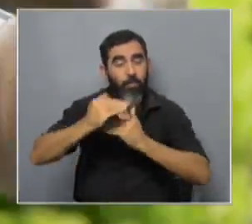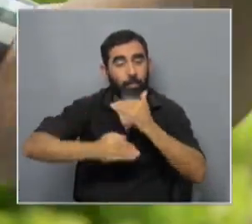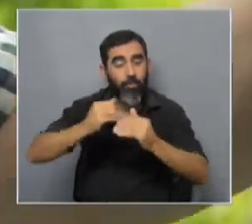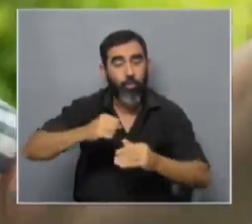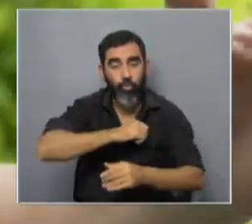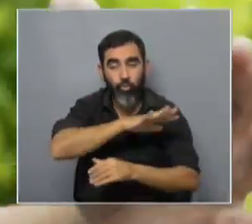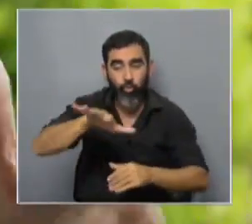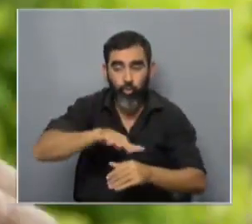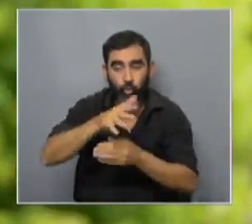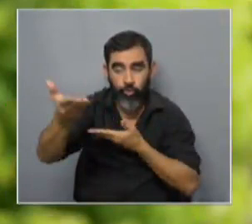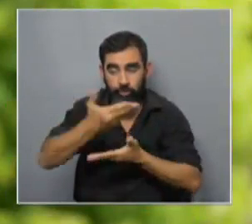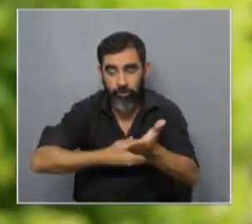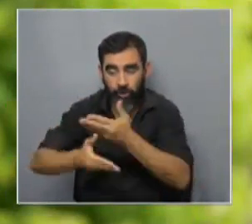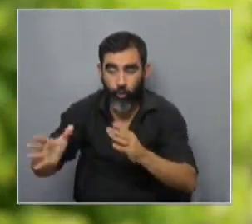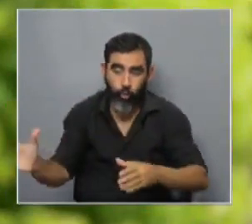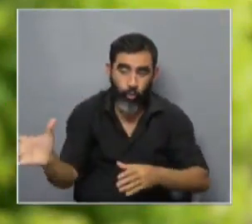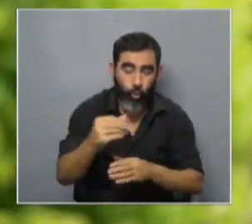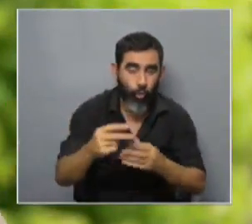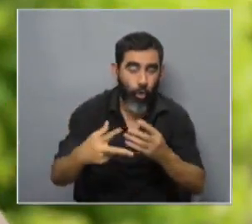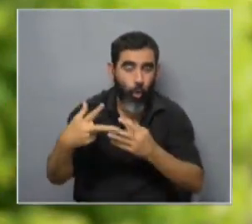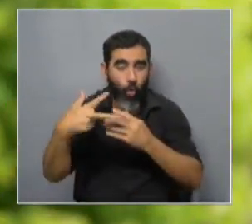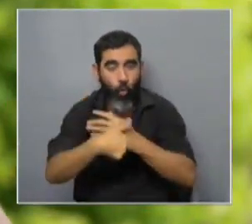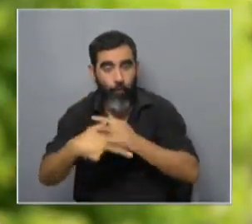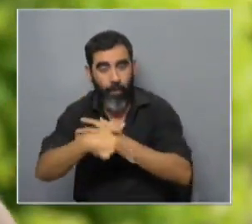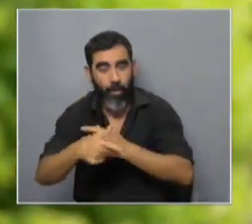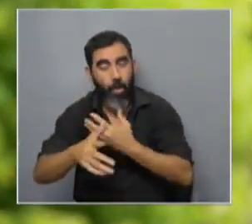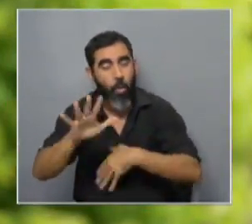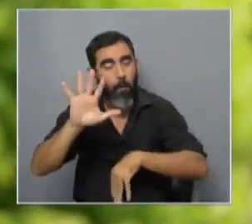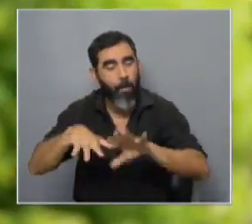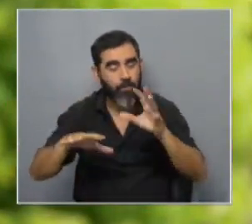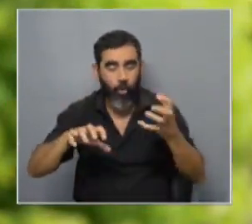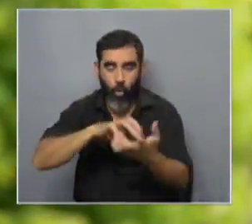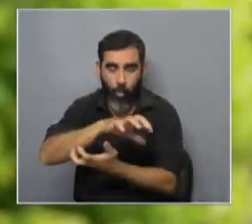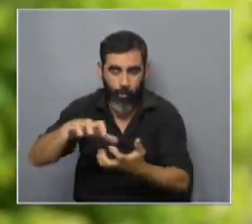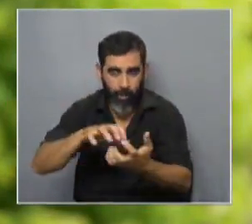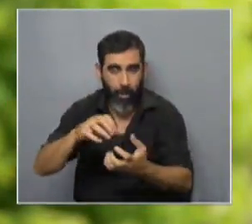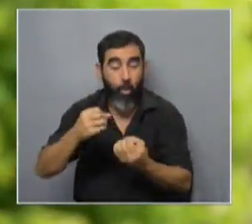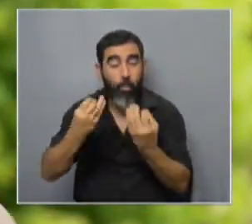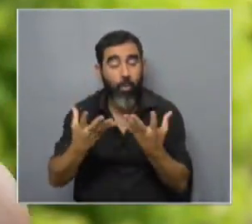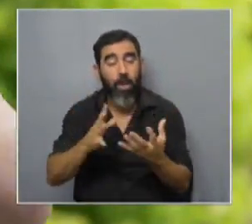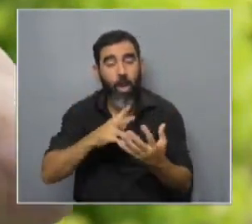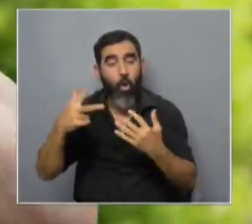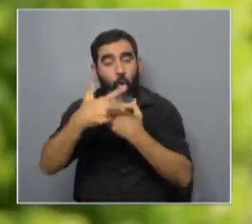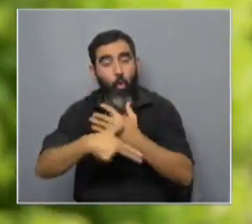socialización con todas las ovejas eso es lo más complejo de todo el proceso porque hay ovejas que no aceptan jamás